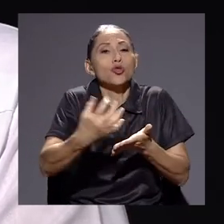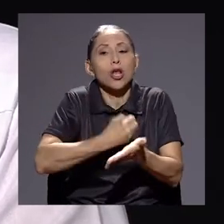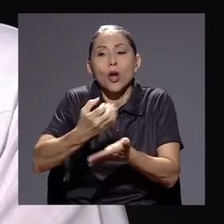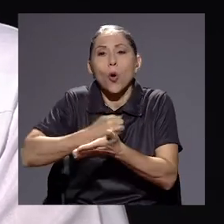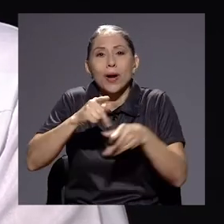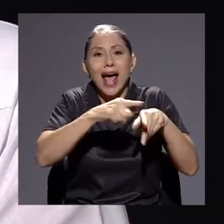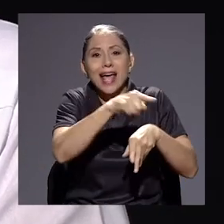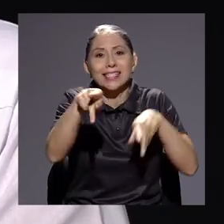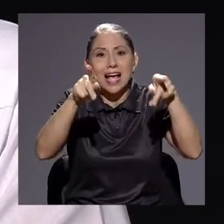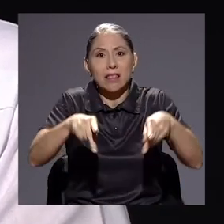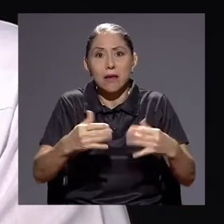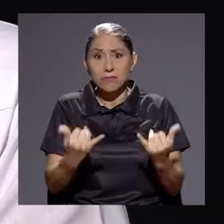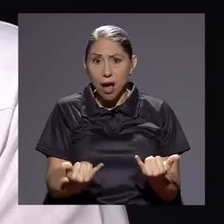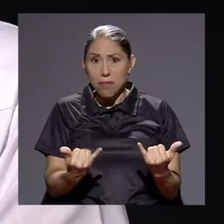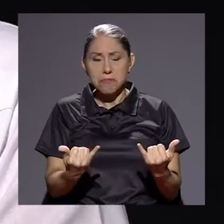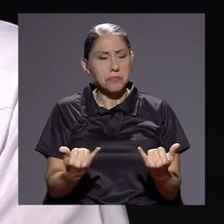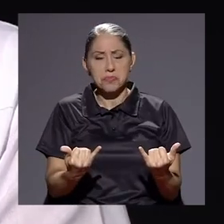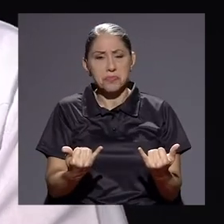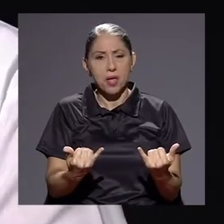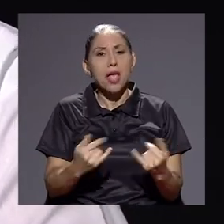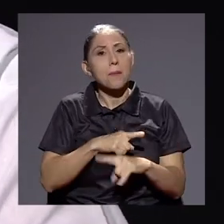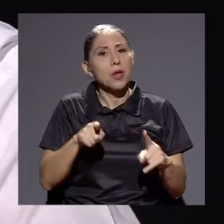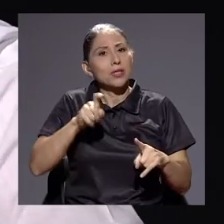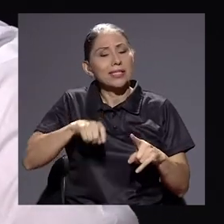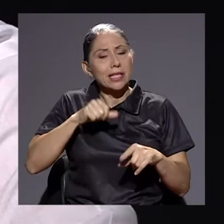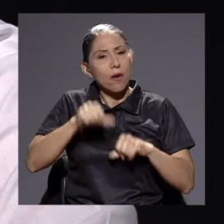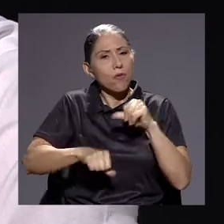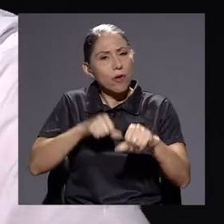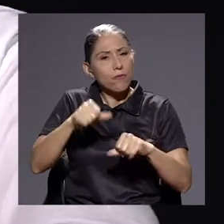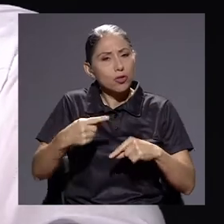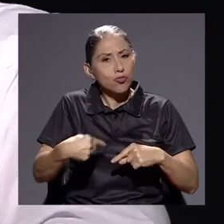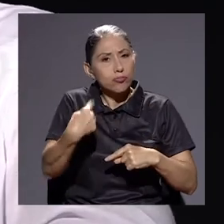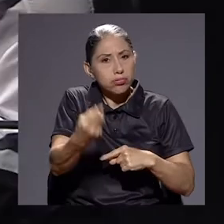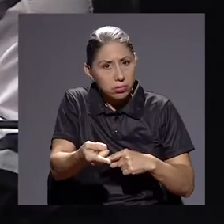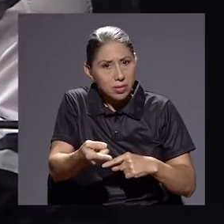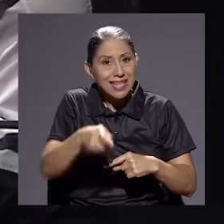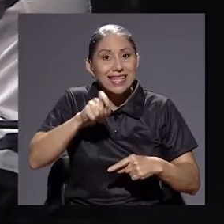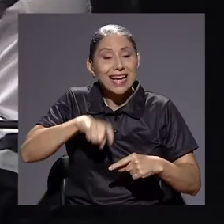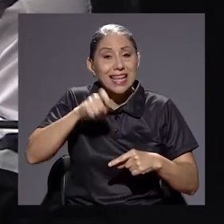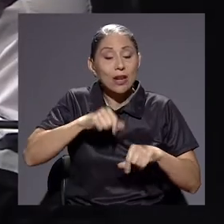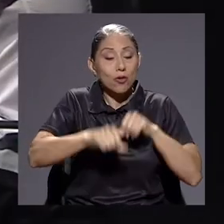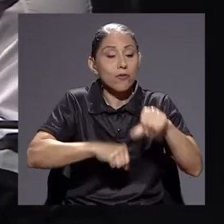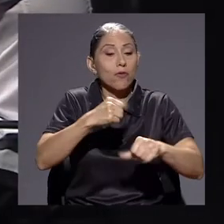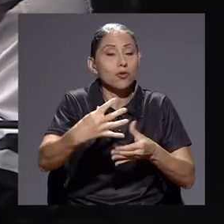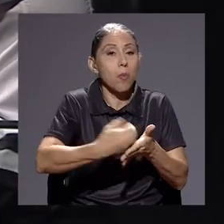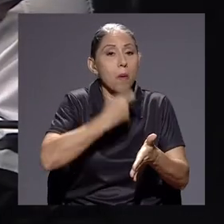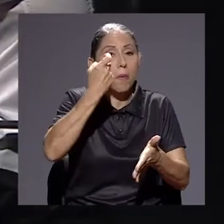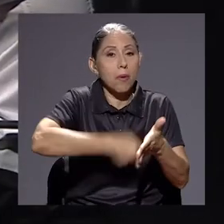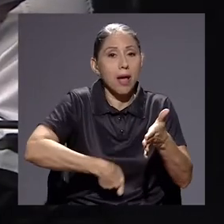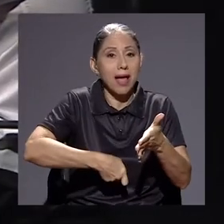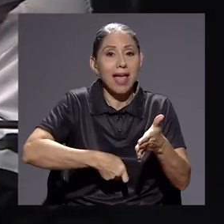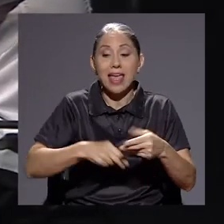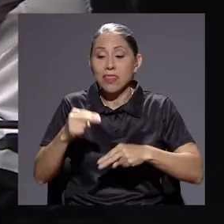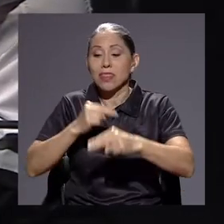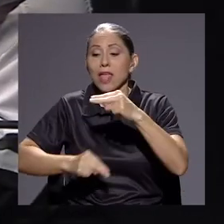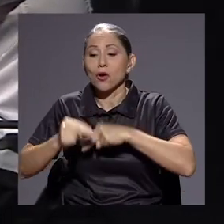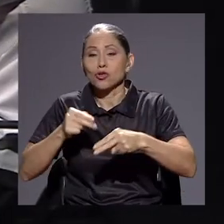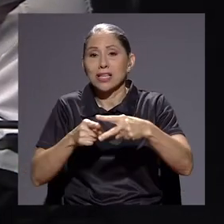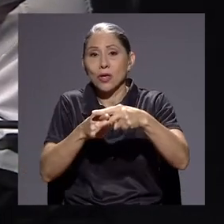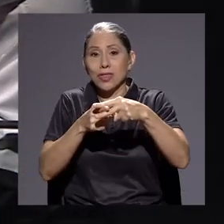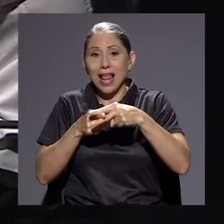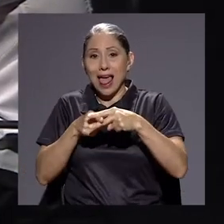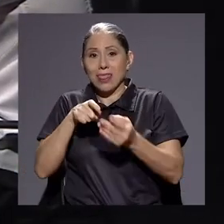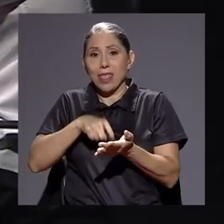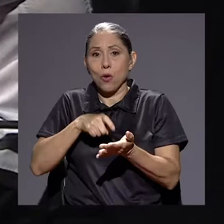le cobra a esa gente. No va a ser inmediato, pero se requiere un esfuerzo. Es decir, se requiere un esfuerzo en el tributario, negociación de la deuda